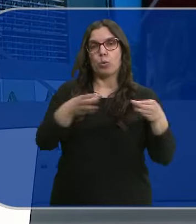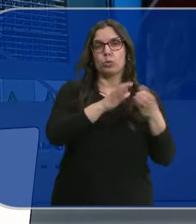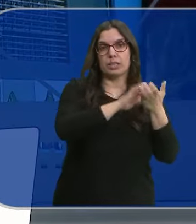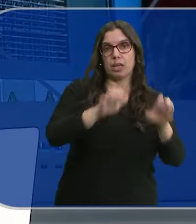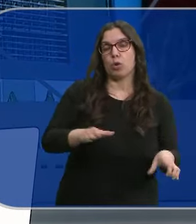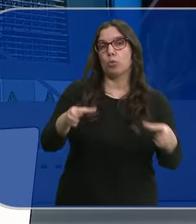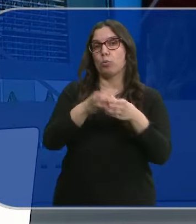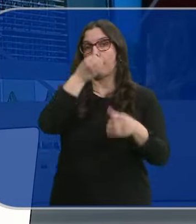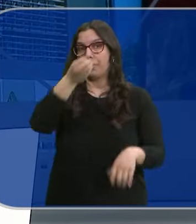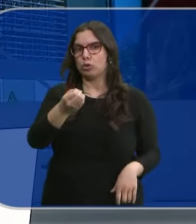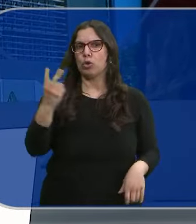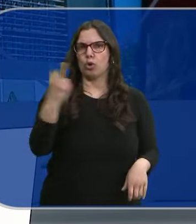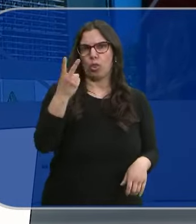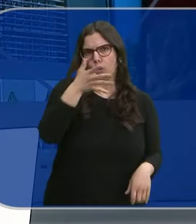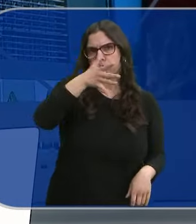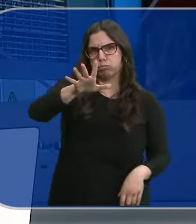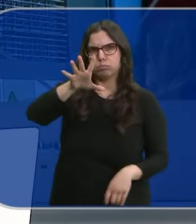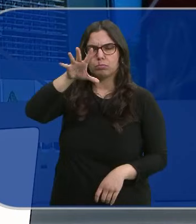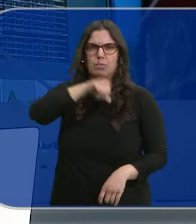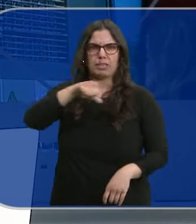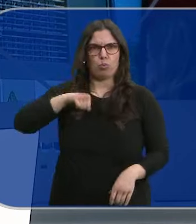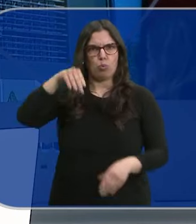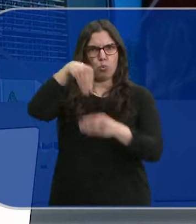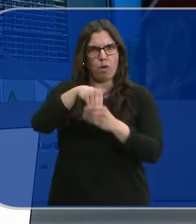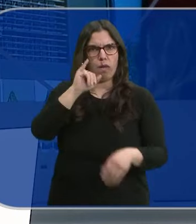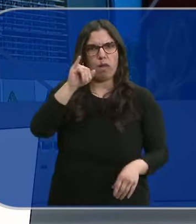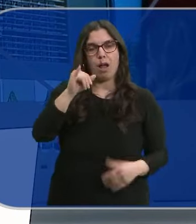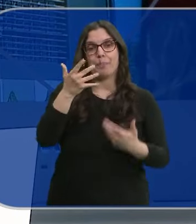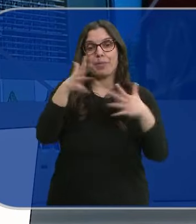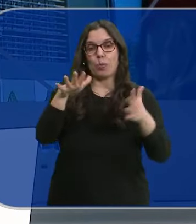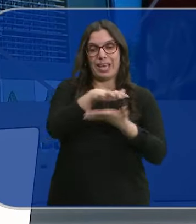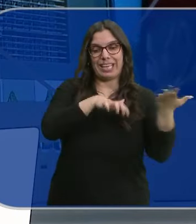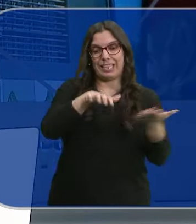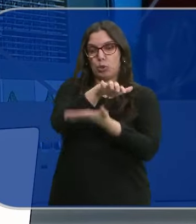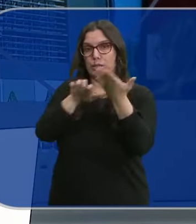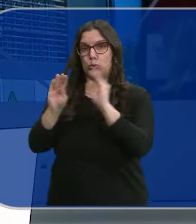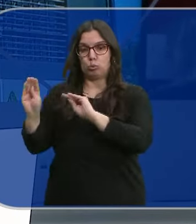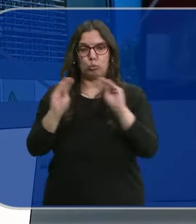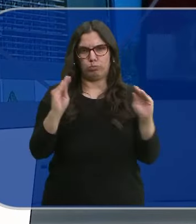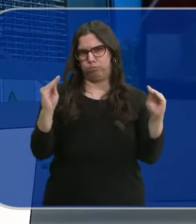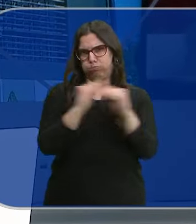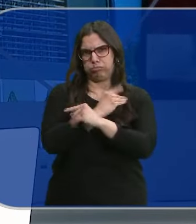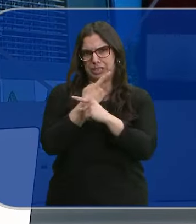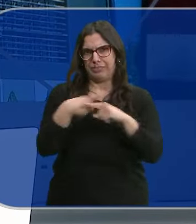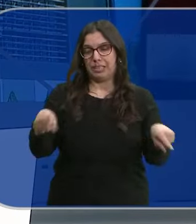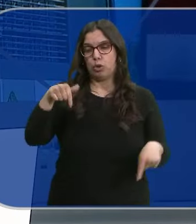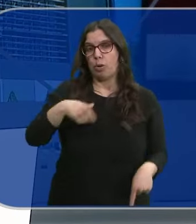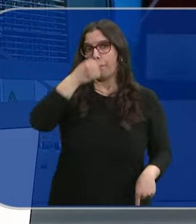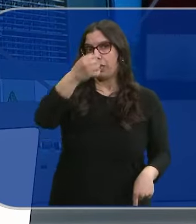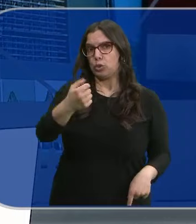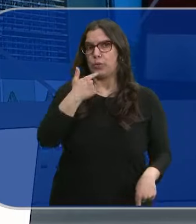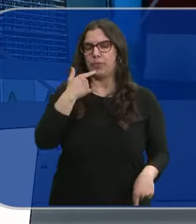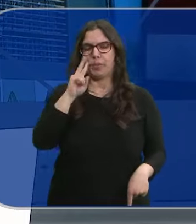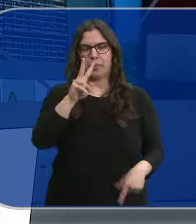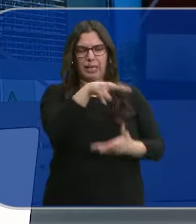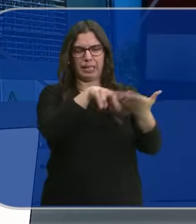Junta como el Partido Socialista están personados como acusación particular, aunque sus escritos son muy diferentes. Hoy los socialistas han cuestionado